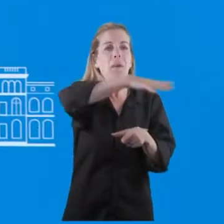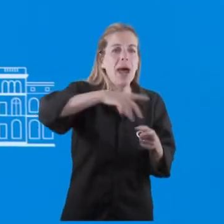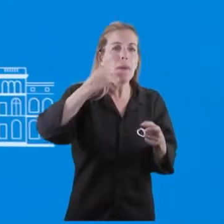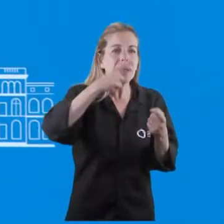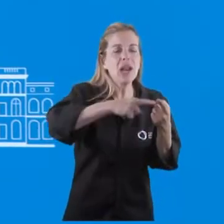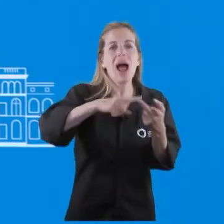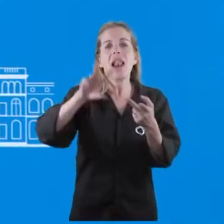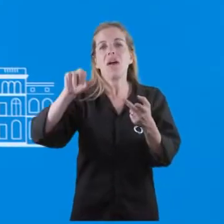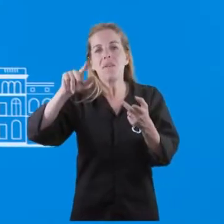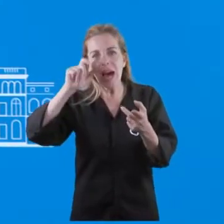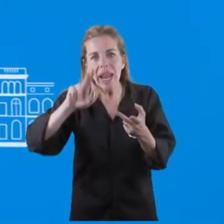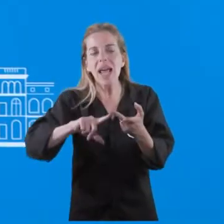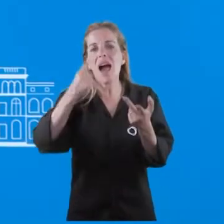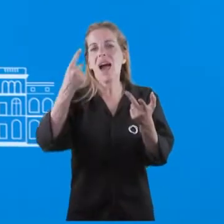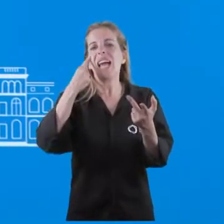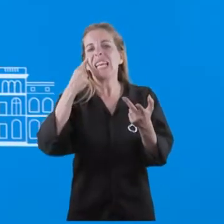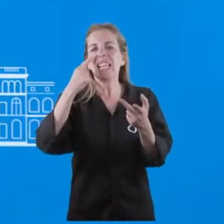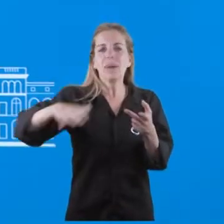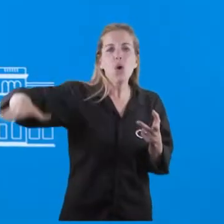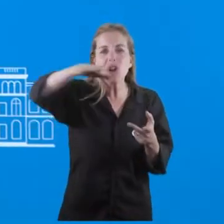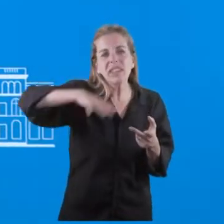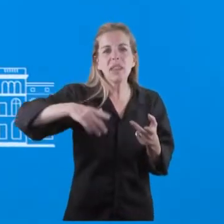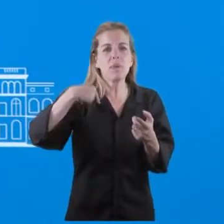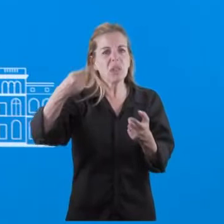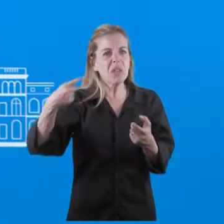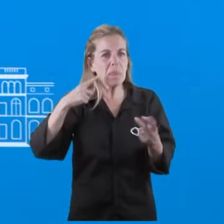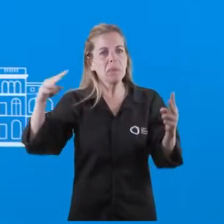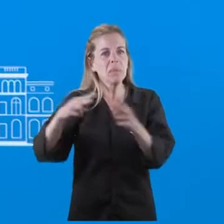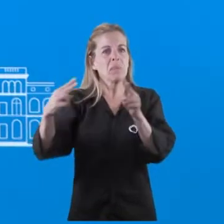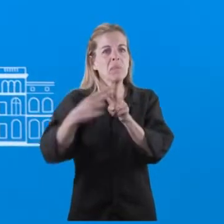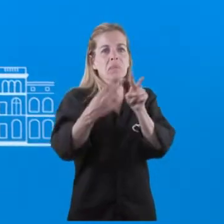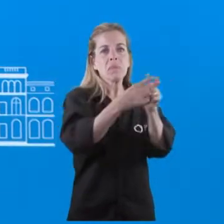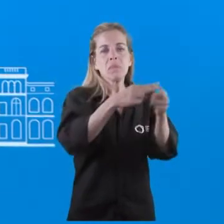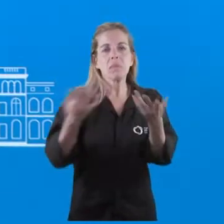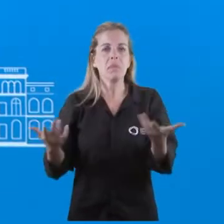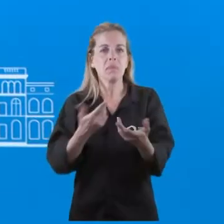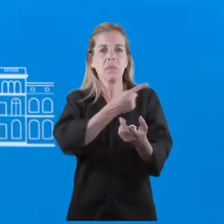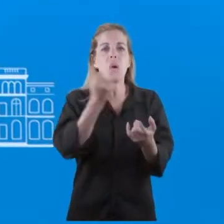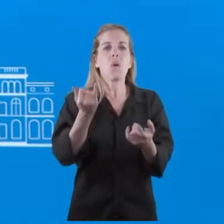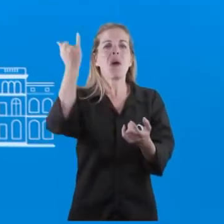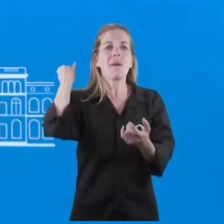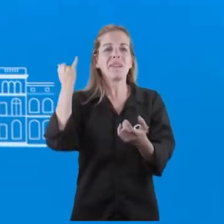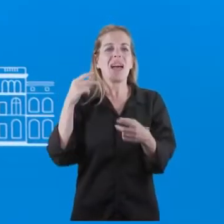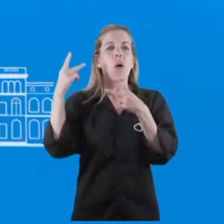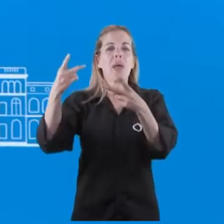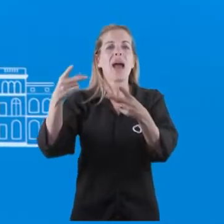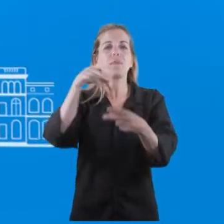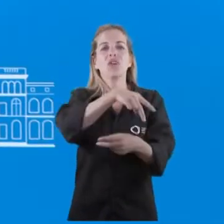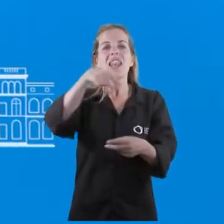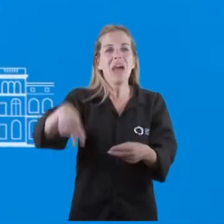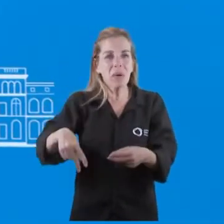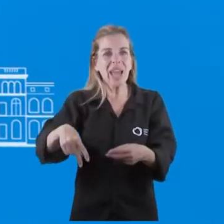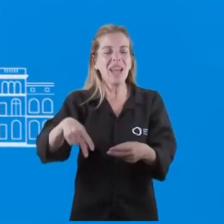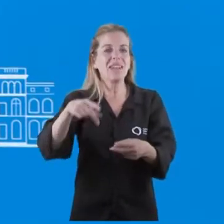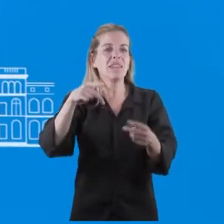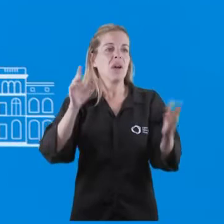Florencio Varela. En cada intendencia a que va, se encuentra con intendentes. Viajamos con el intendente Pereira a Neuquén el jueves pasado, cuando fue lo